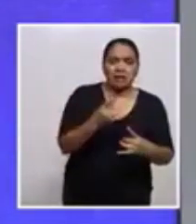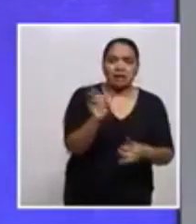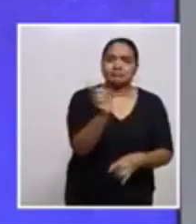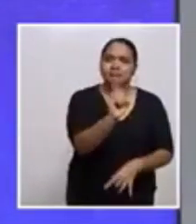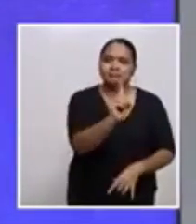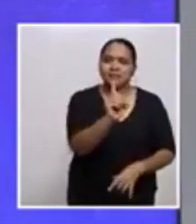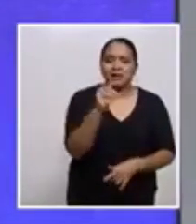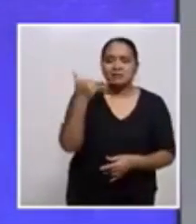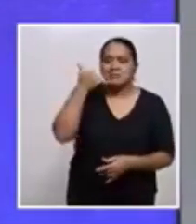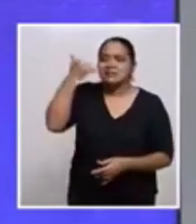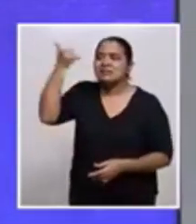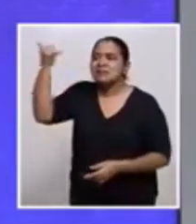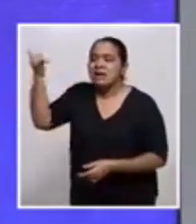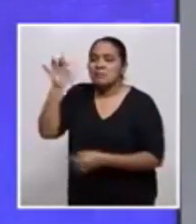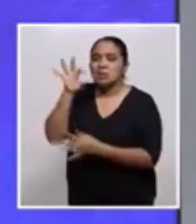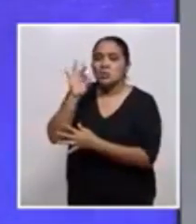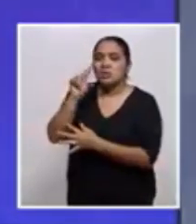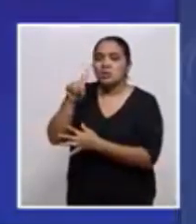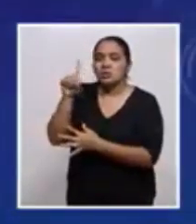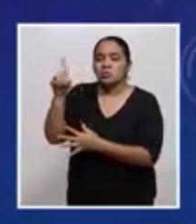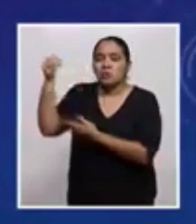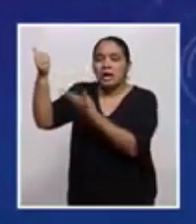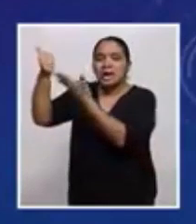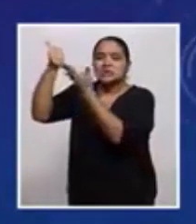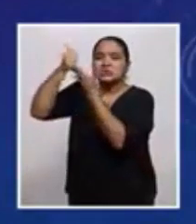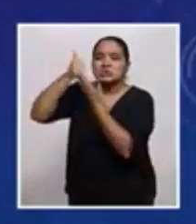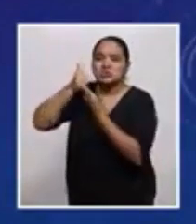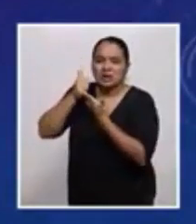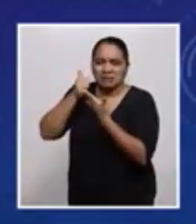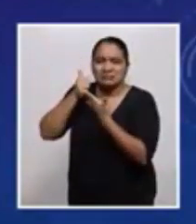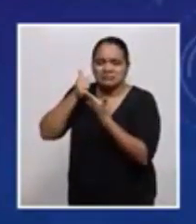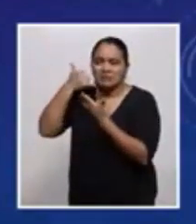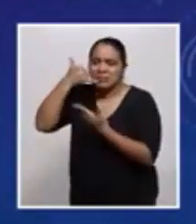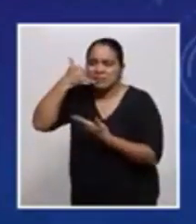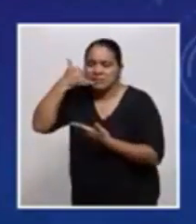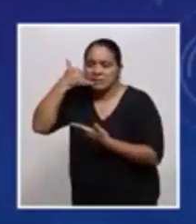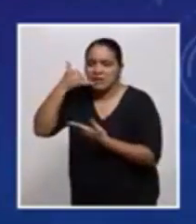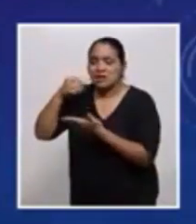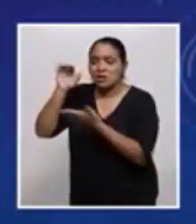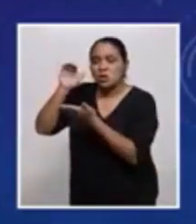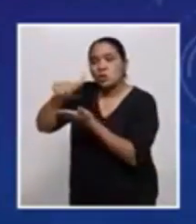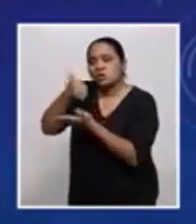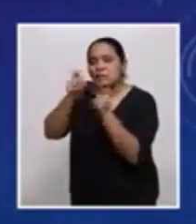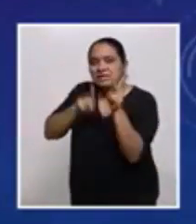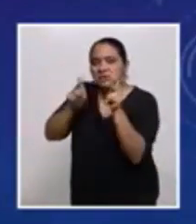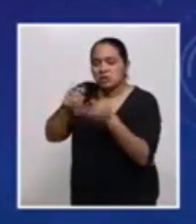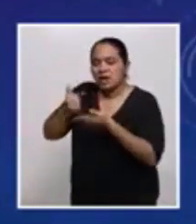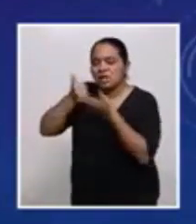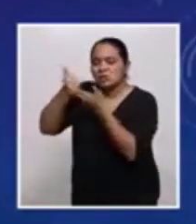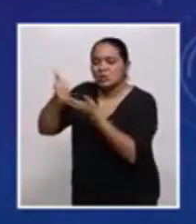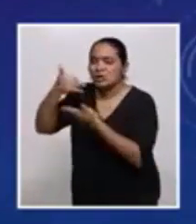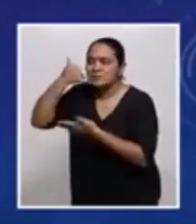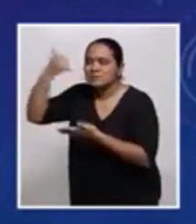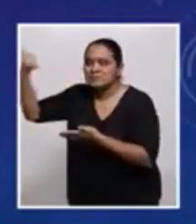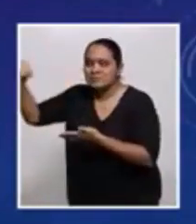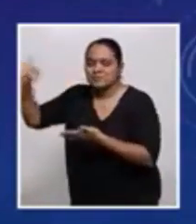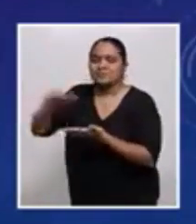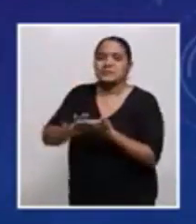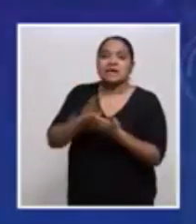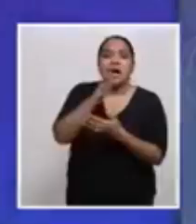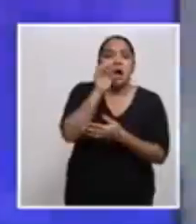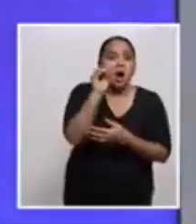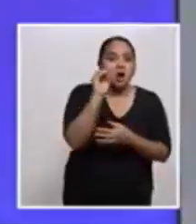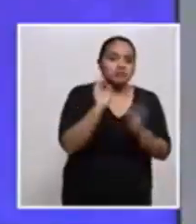médicos le podrá dar información y le podrá orientar. También puede llamar o buscar la unidad de salud más